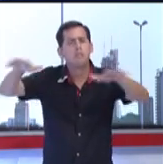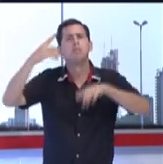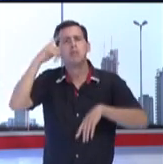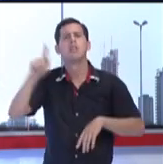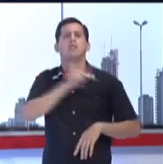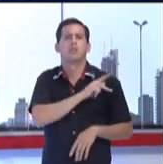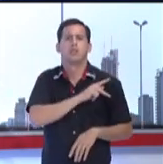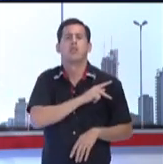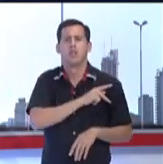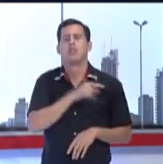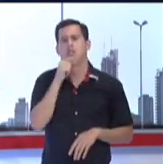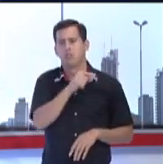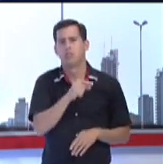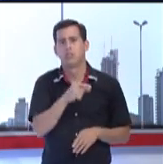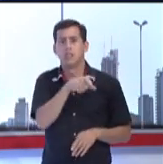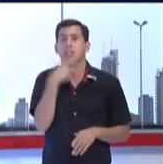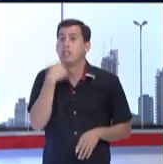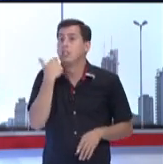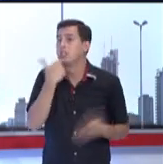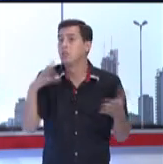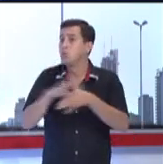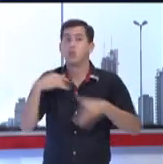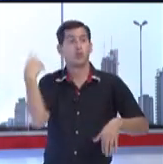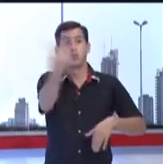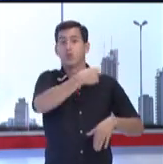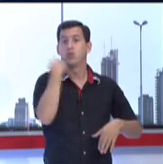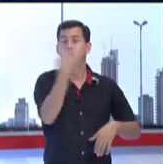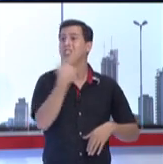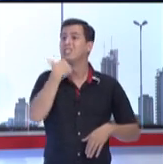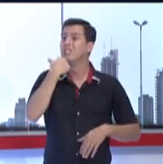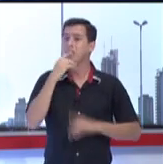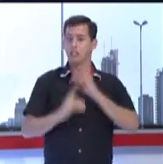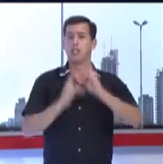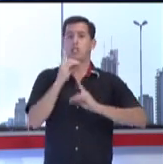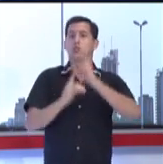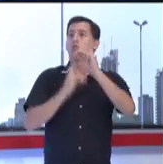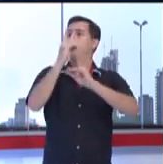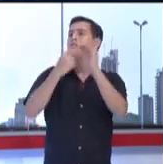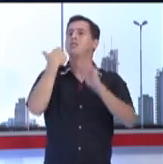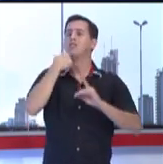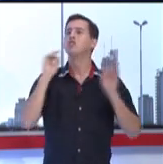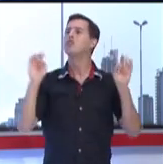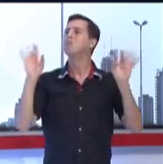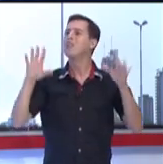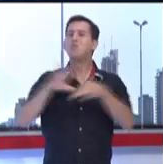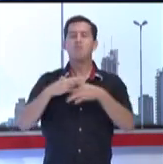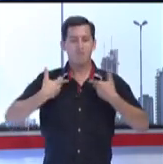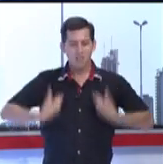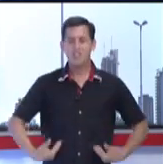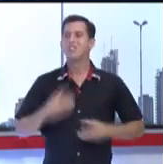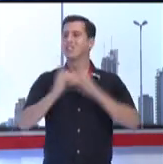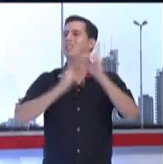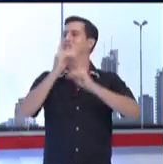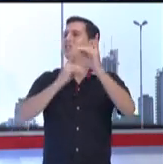la necesidad de, así como todos nosotros, desarrollarse con toda la normalidad dentro de nuestra